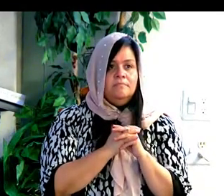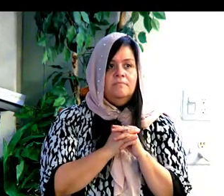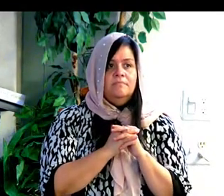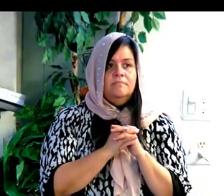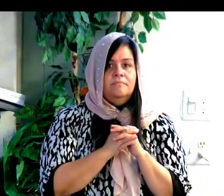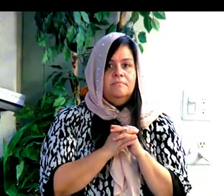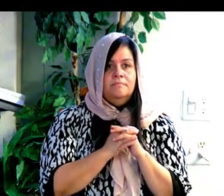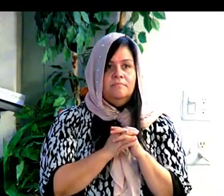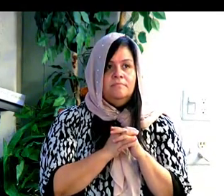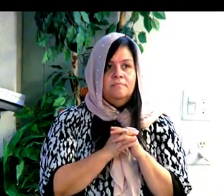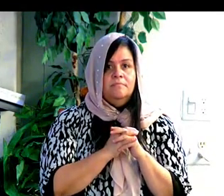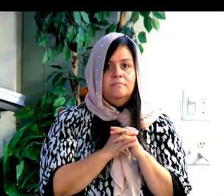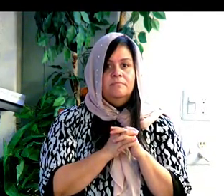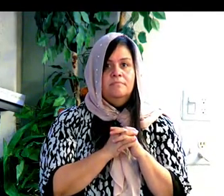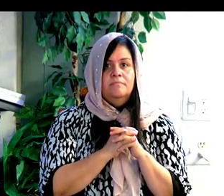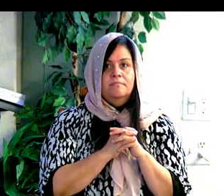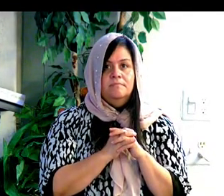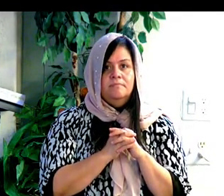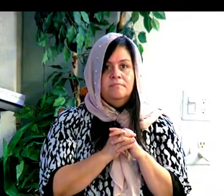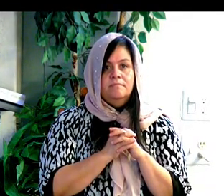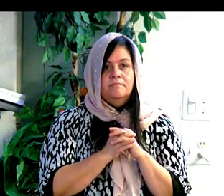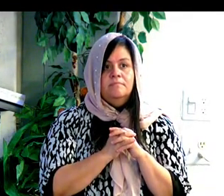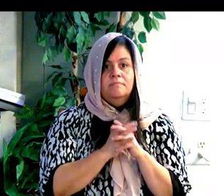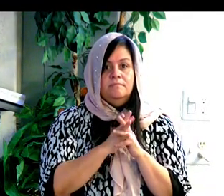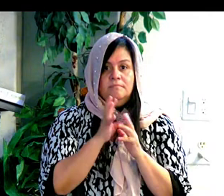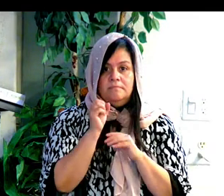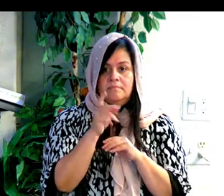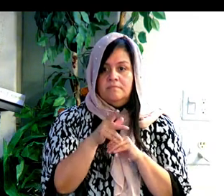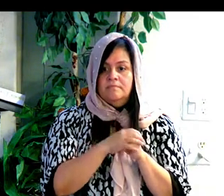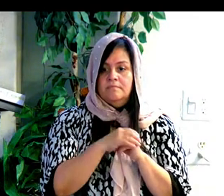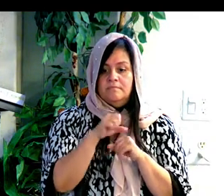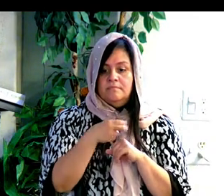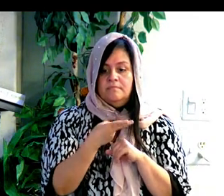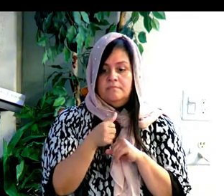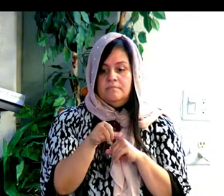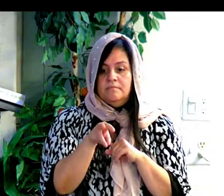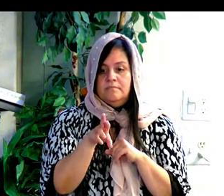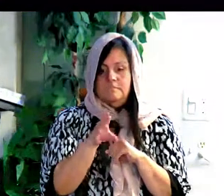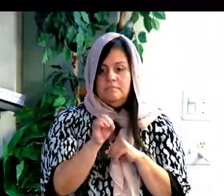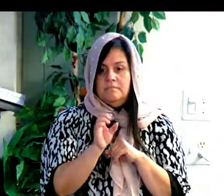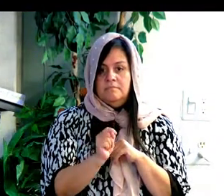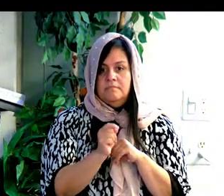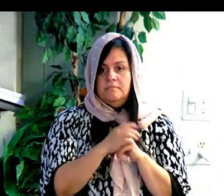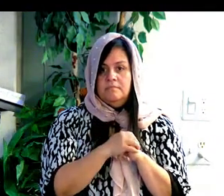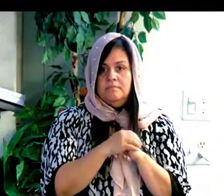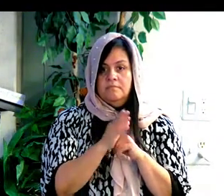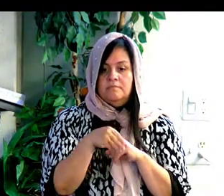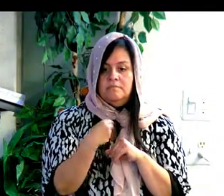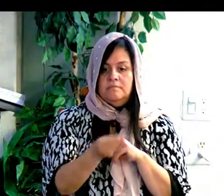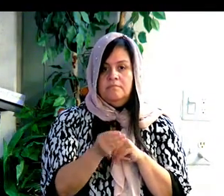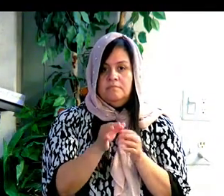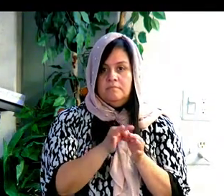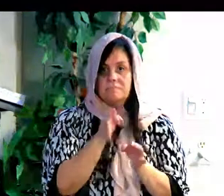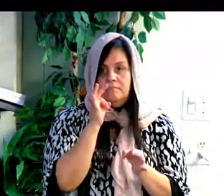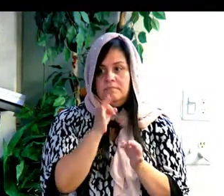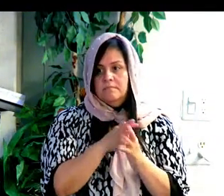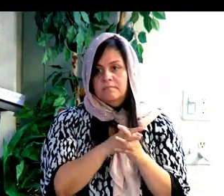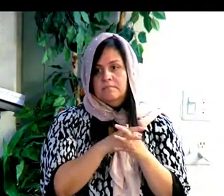si queremos casarnos con Él. Okay, so, Shavuot, Pentecost, the giving of the Spirit. Después nosotros tenemos